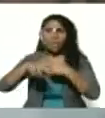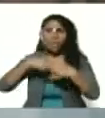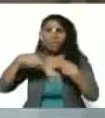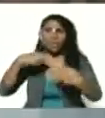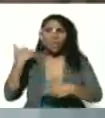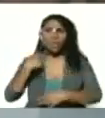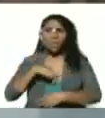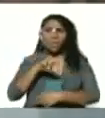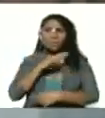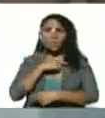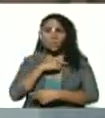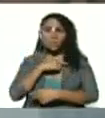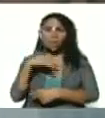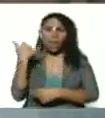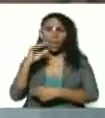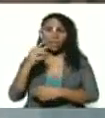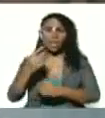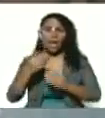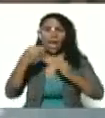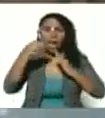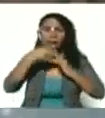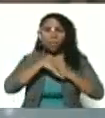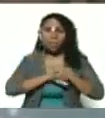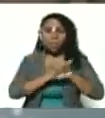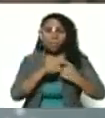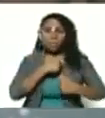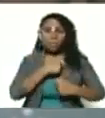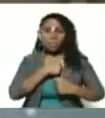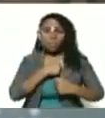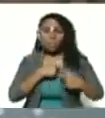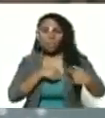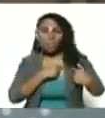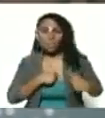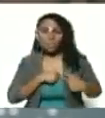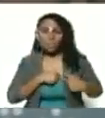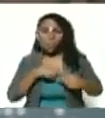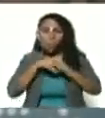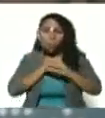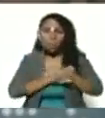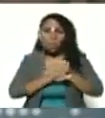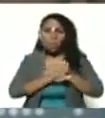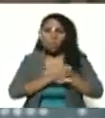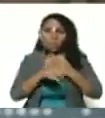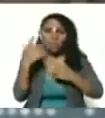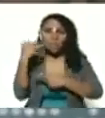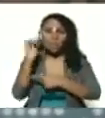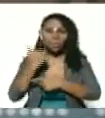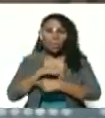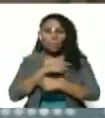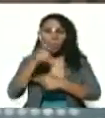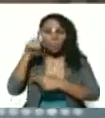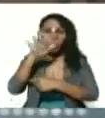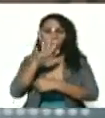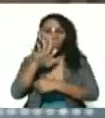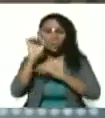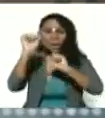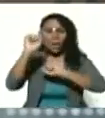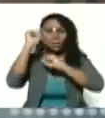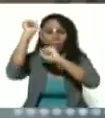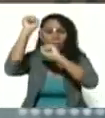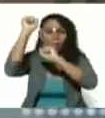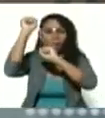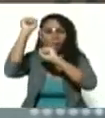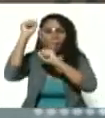nosotros llevamos por dentro, de la estirpe revolucionaria que lleva nuestro pueblo, la heroicidad.